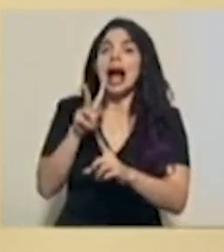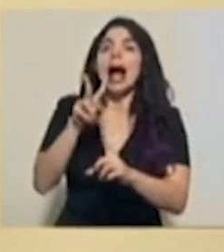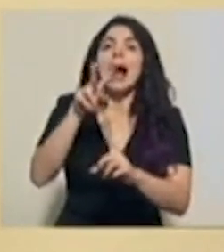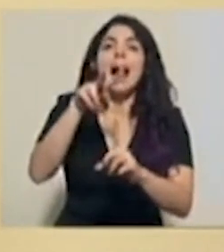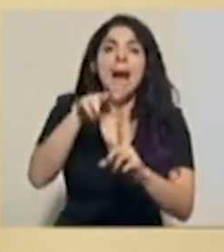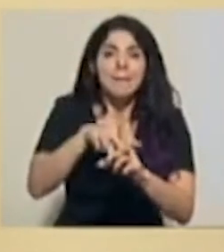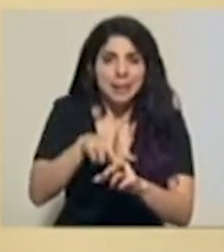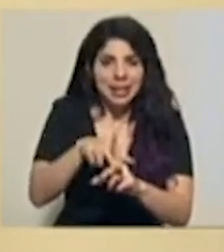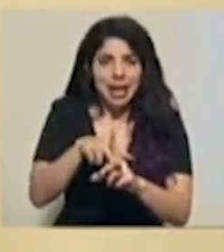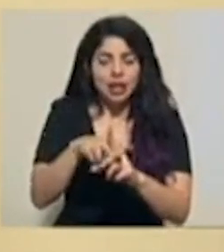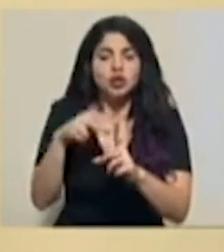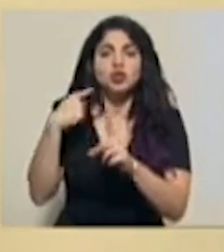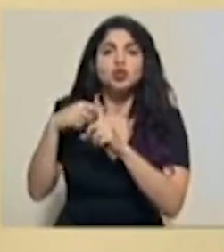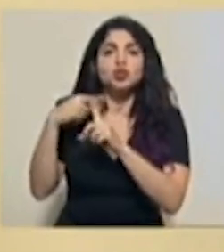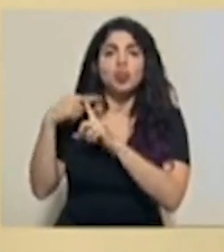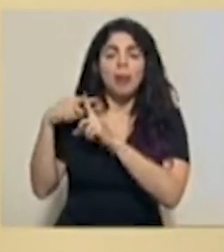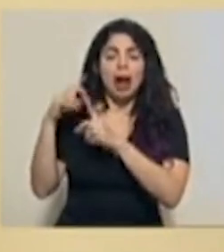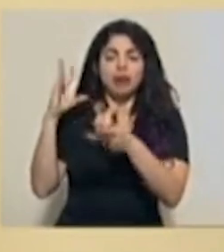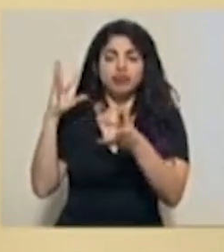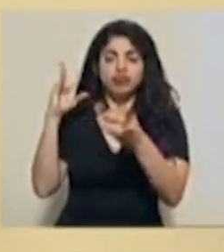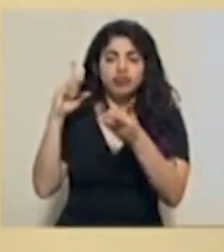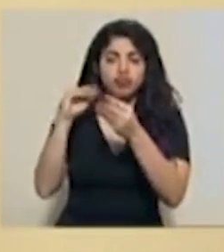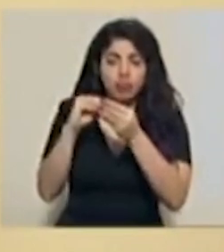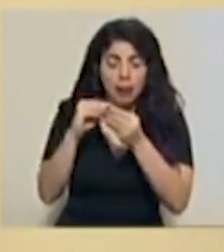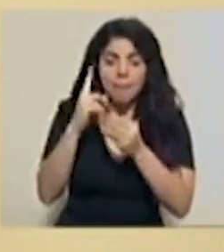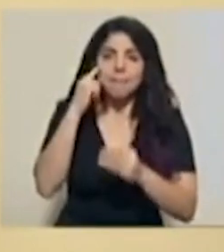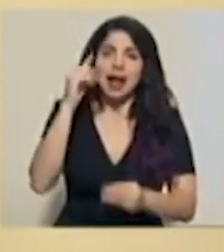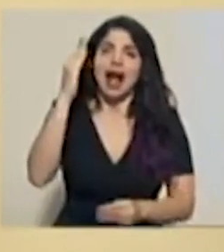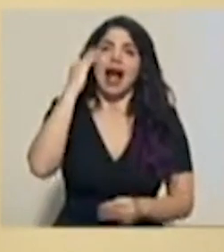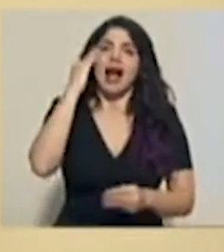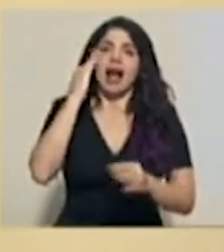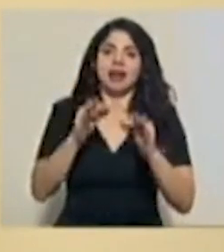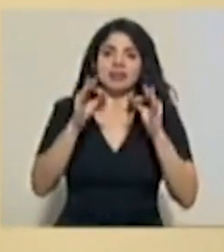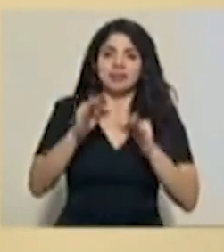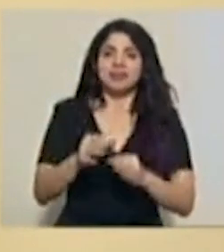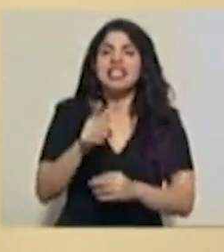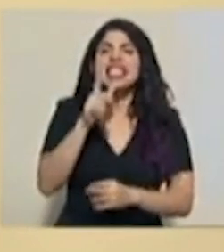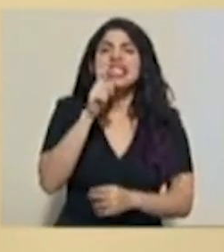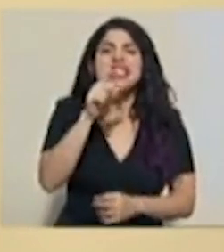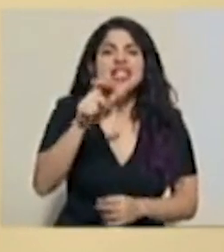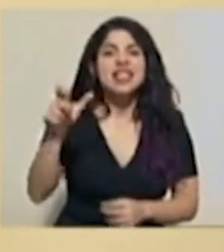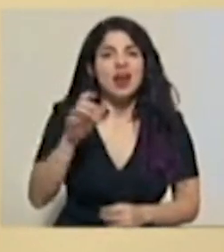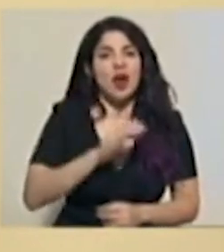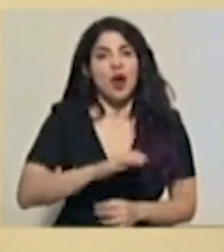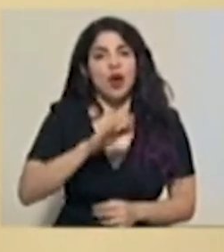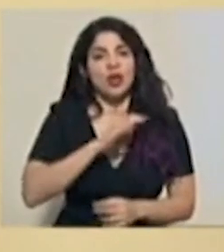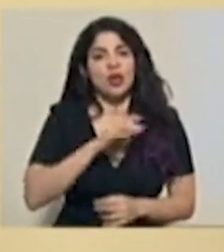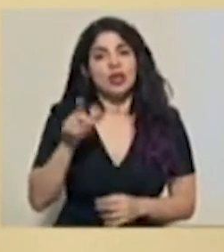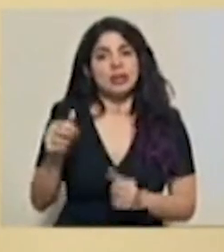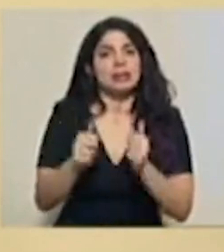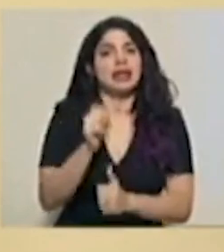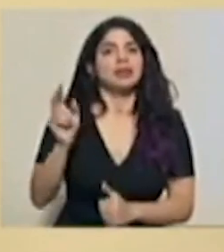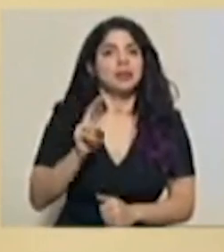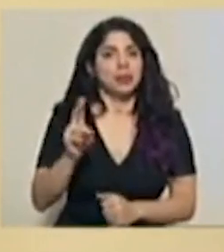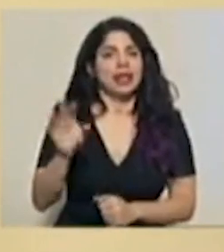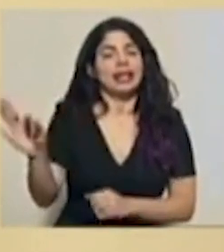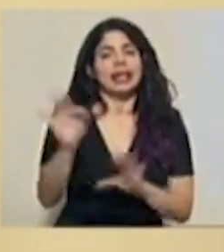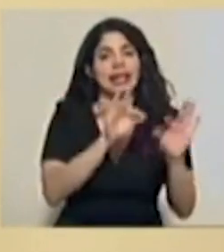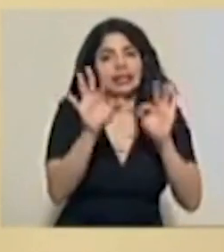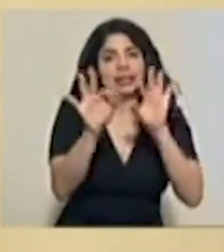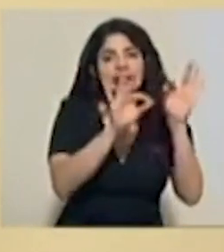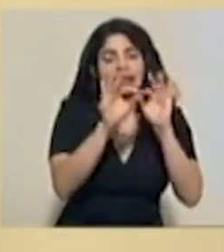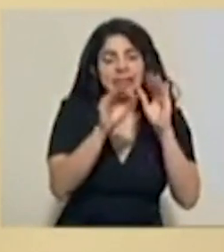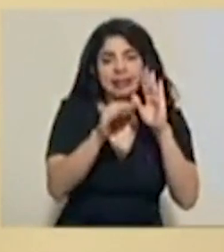una sumatoria de estos factores para poder determinar quiénes tenían estas condiciones que eran mucho más apremiantes. Sabemos que muchas